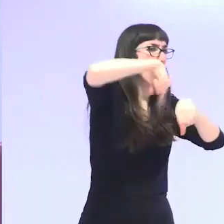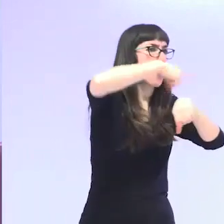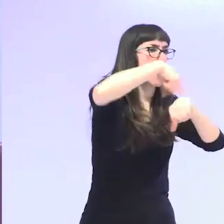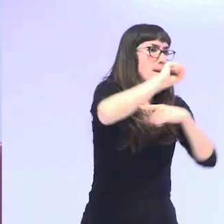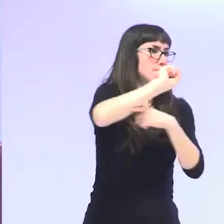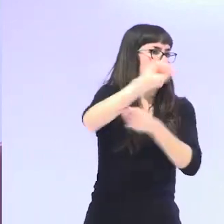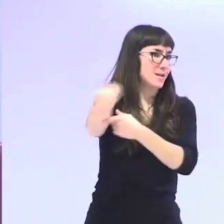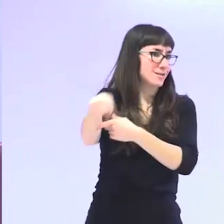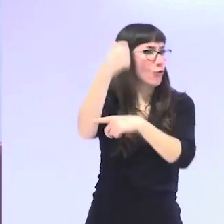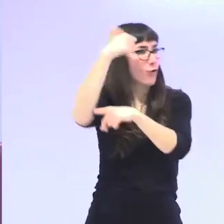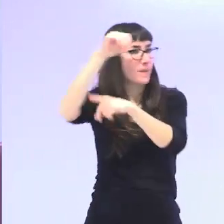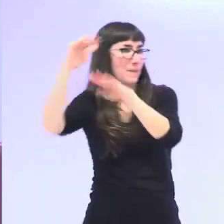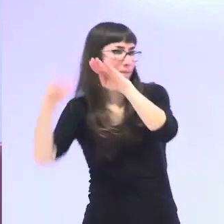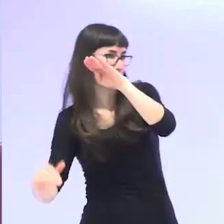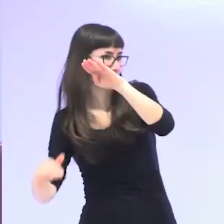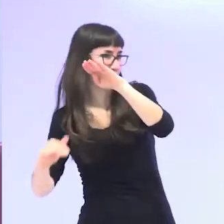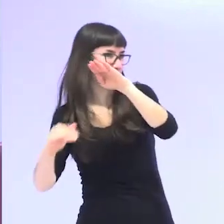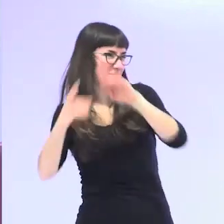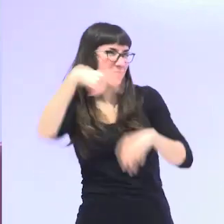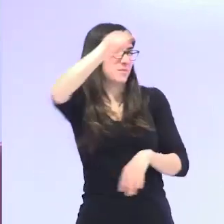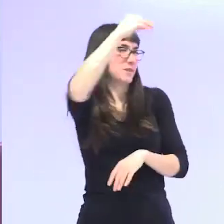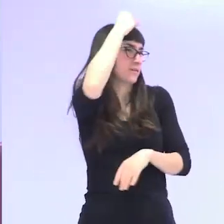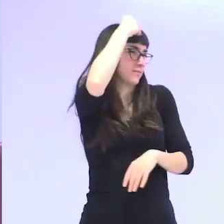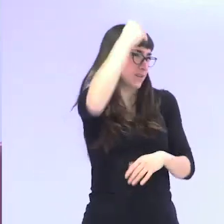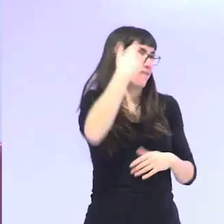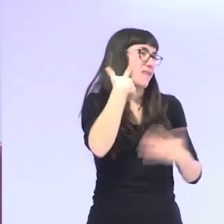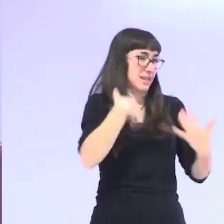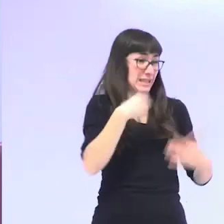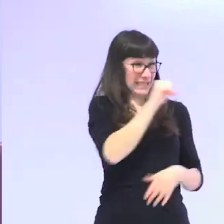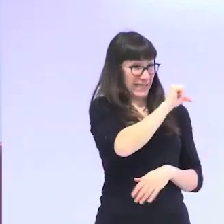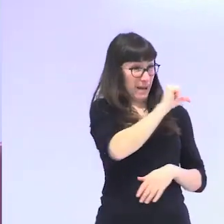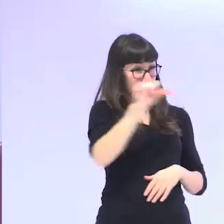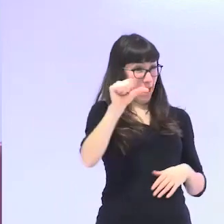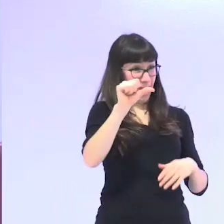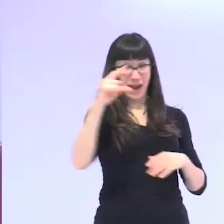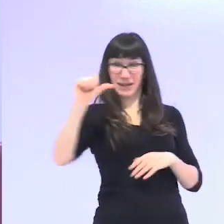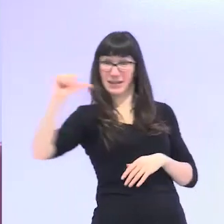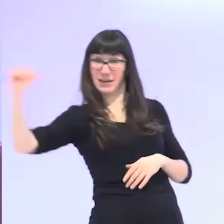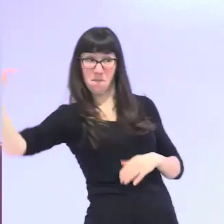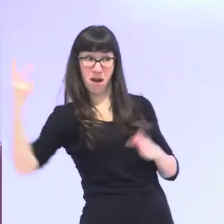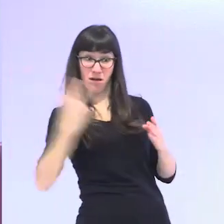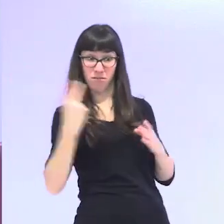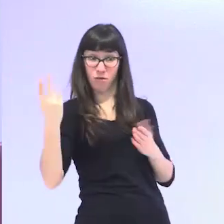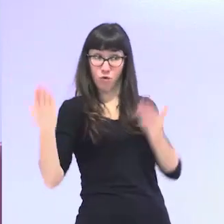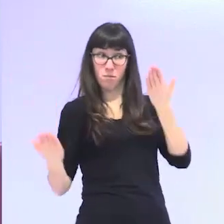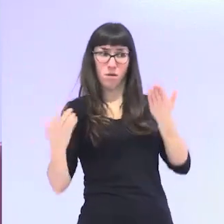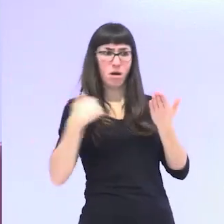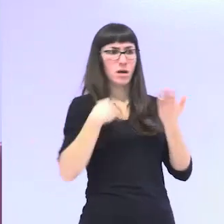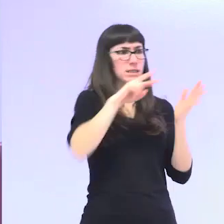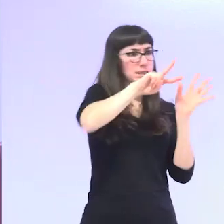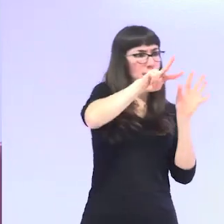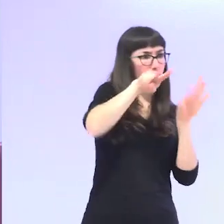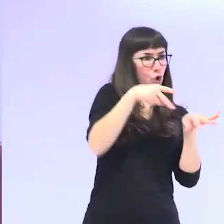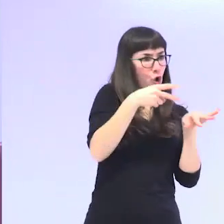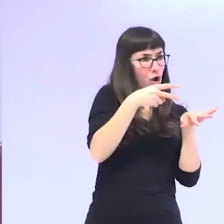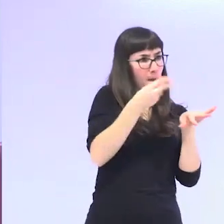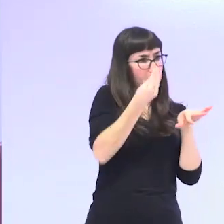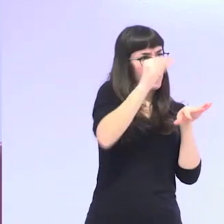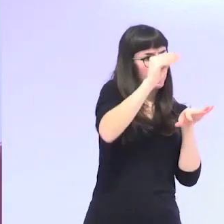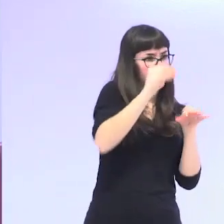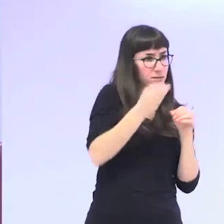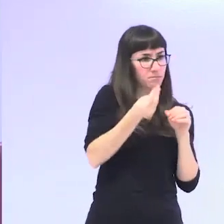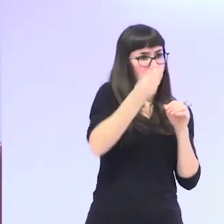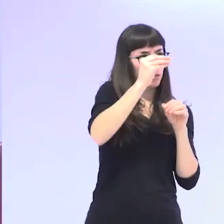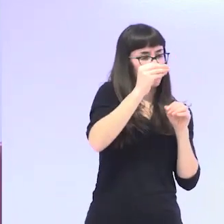vosotras creéis que si trabajamos 7 horas más a la semana durante todas las semanas del año durante toda nuestra vida esto no tiene